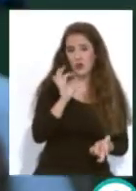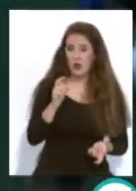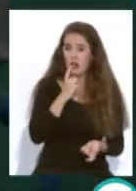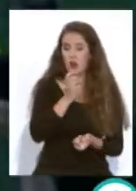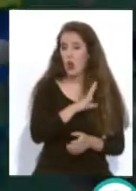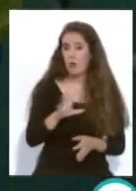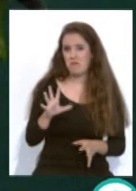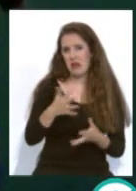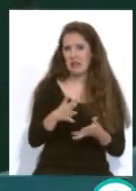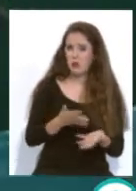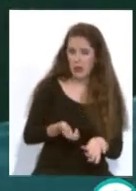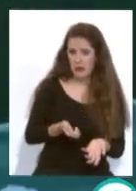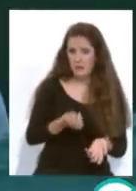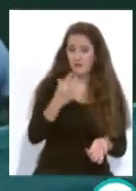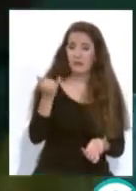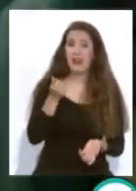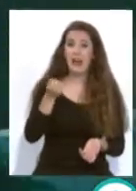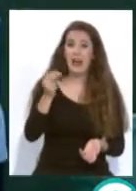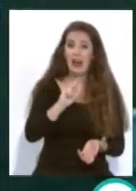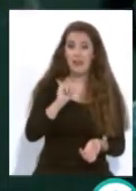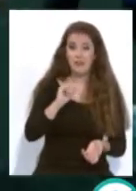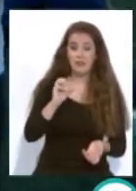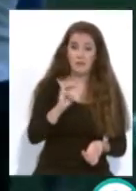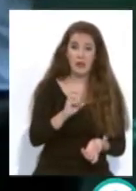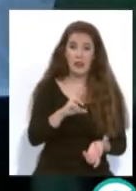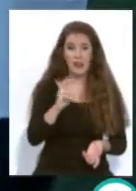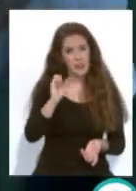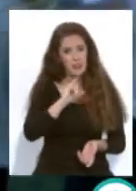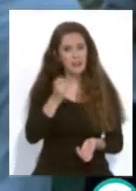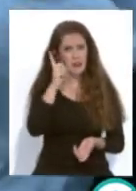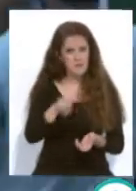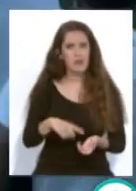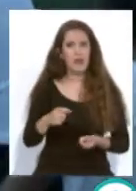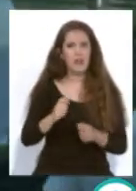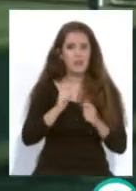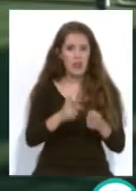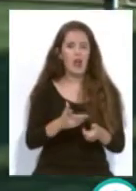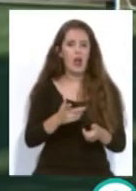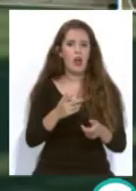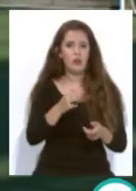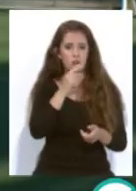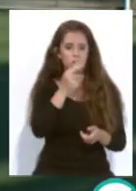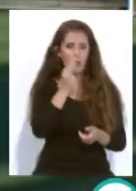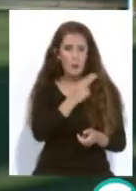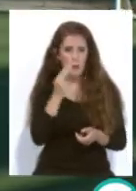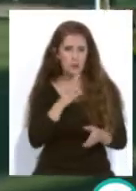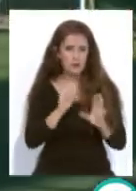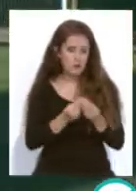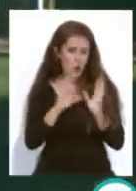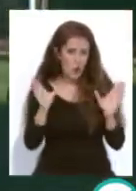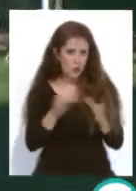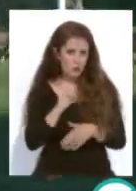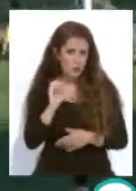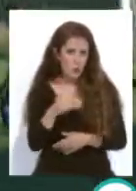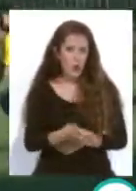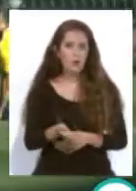más regulares y Javi Pérez también darle esa esa cuota de compromiso con el club de compromiso con su compañero